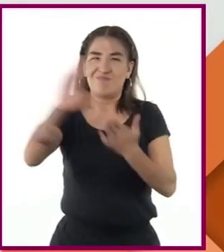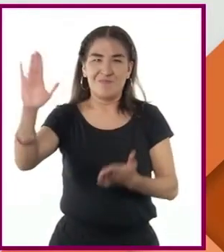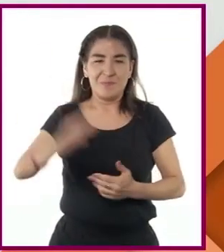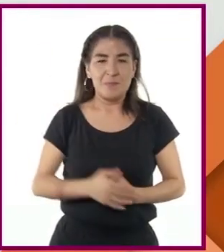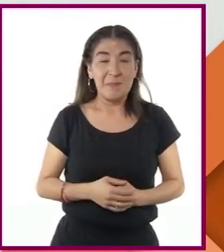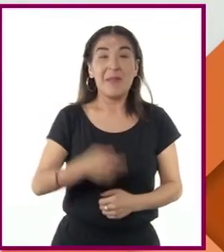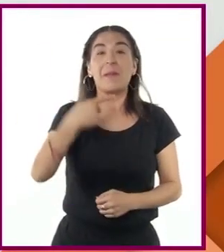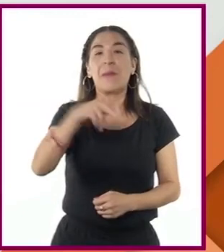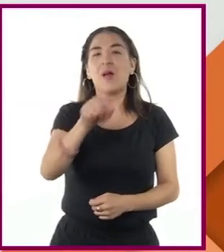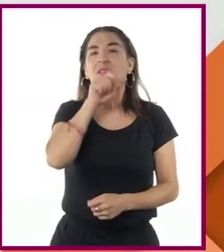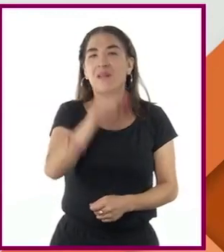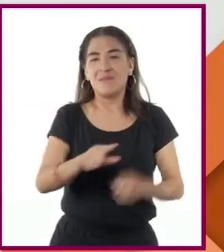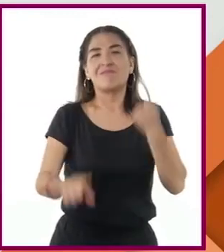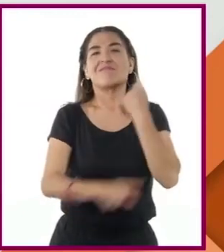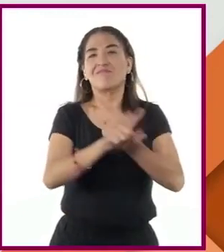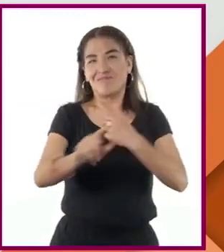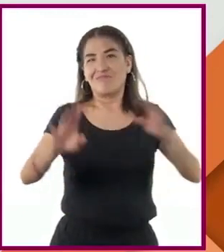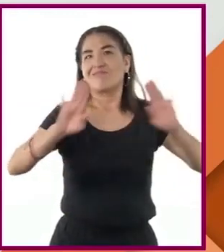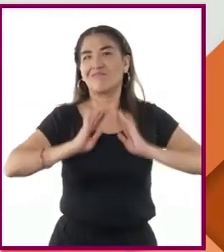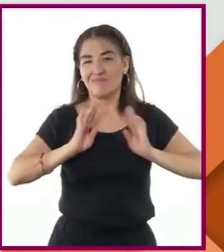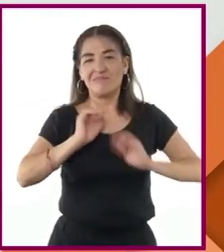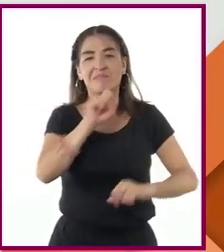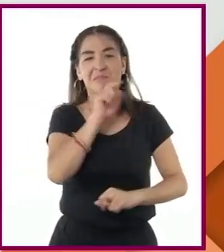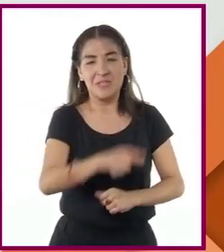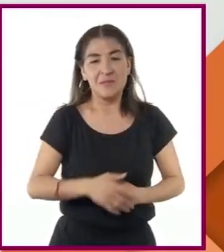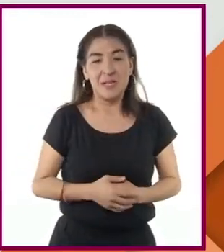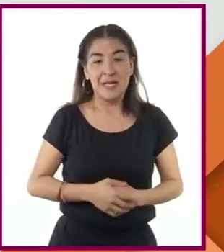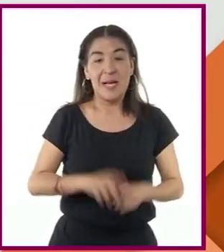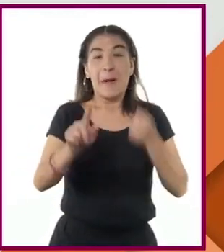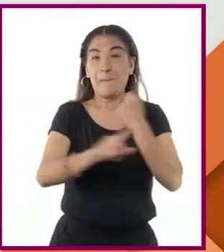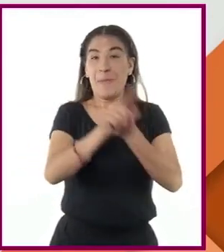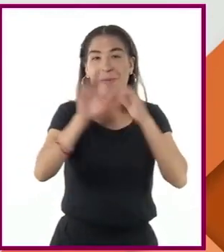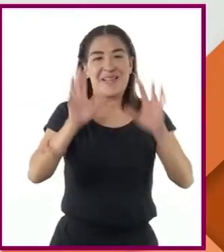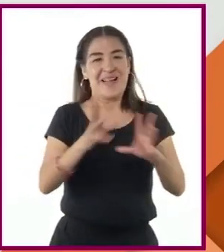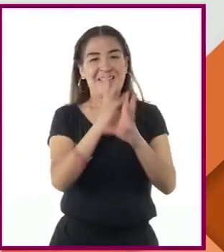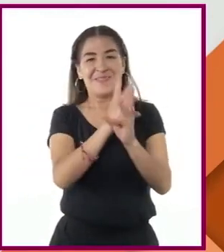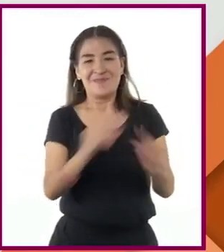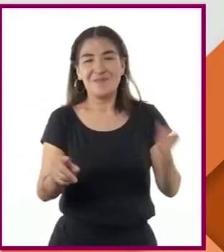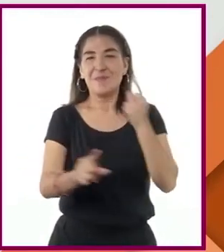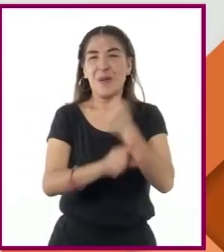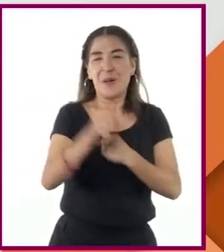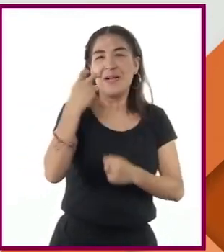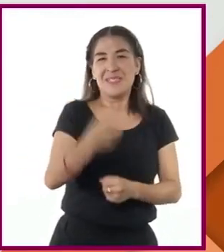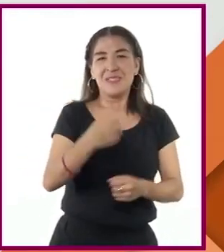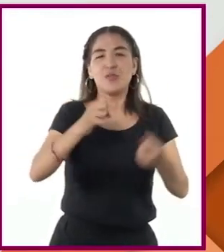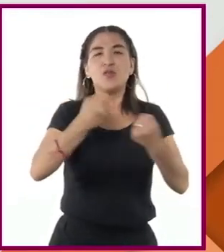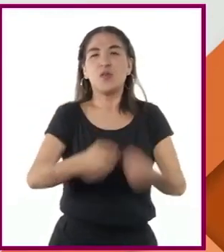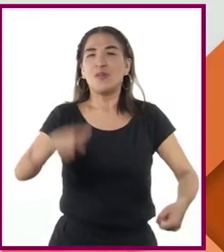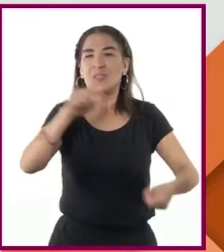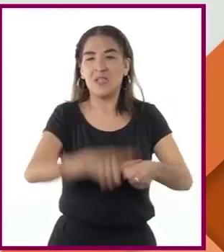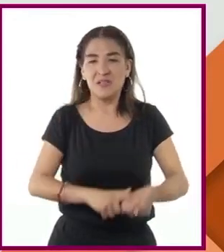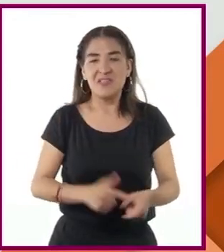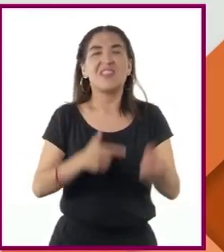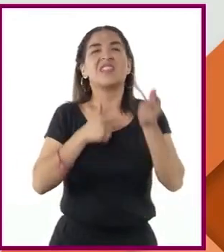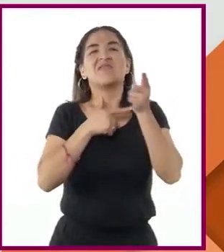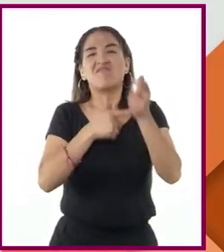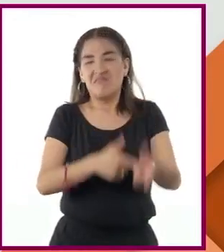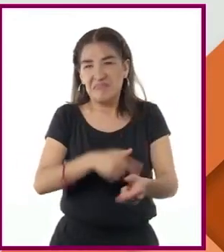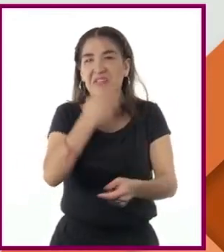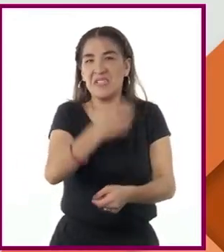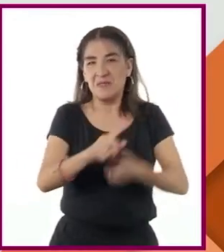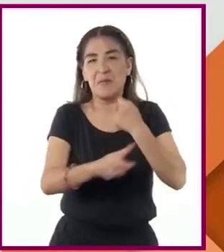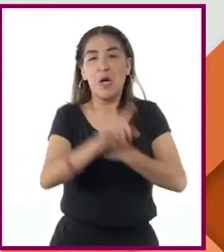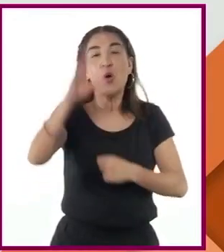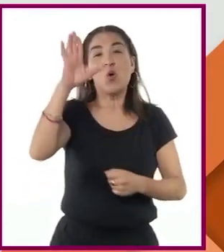derivaron también en dictaduras militares. A pesar de la disolución de la Unión Soviética y del bloque socialista, las tensiones continuaron, pues